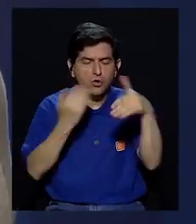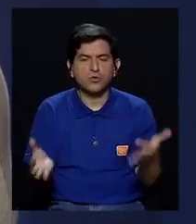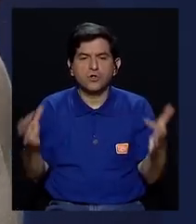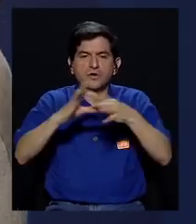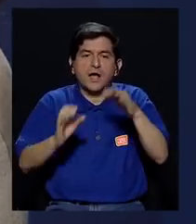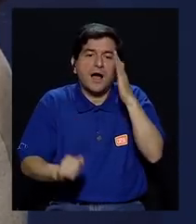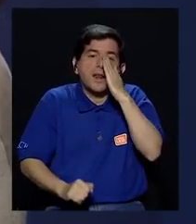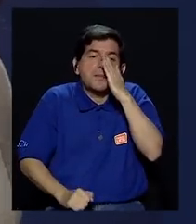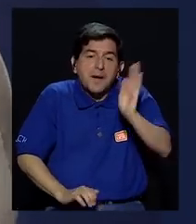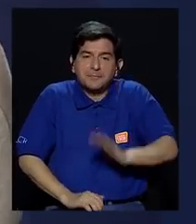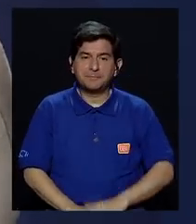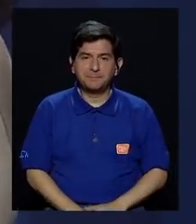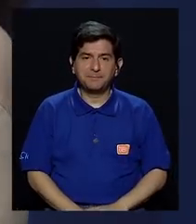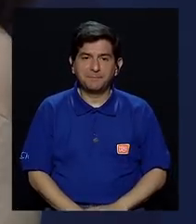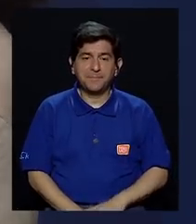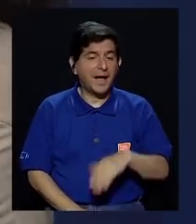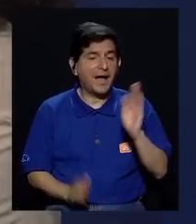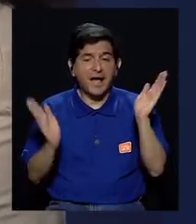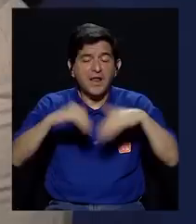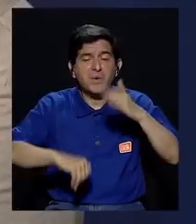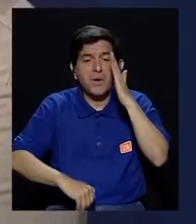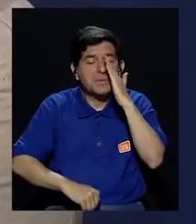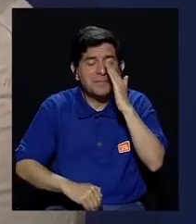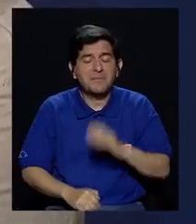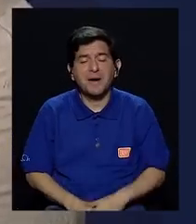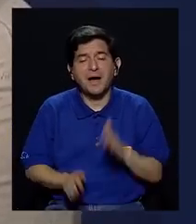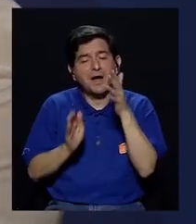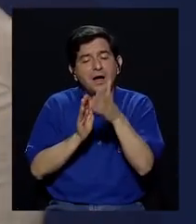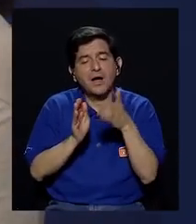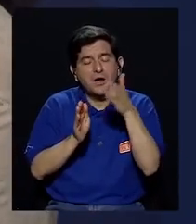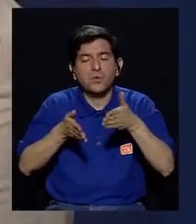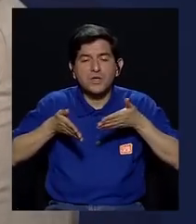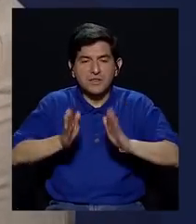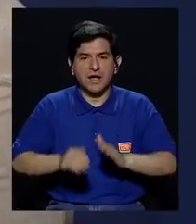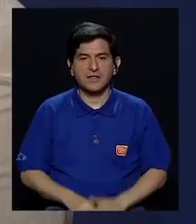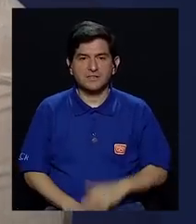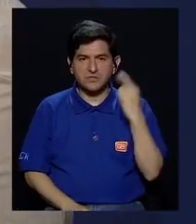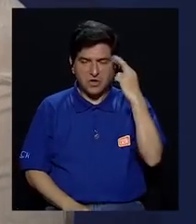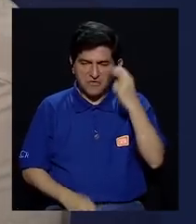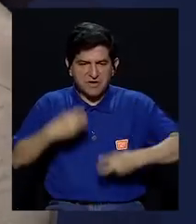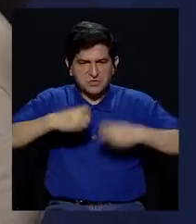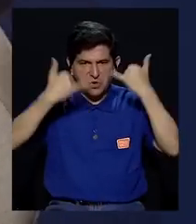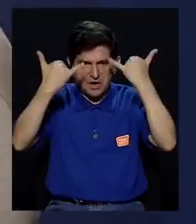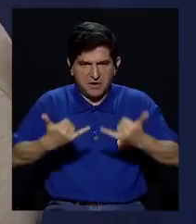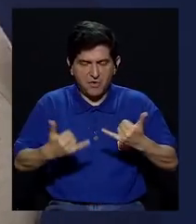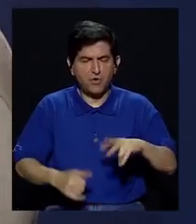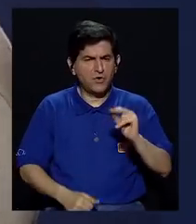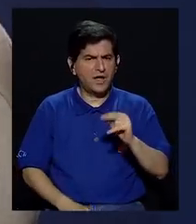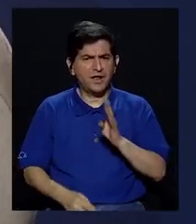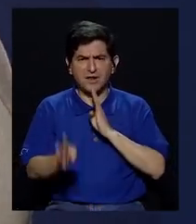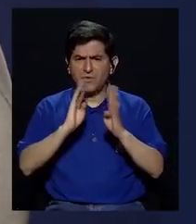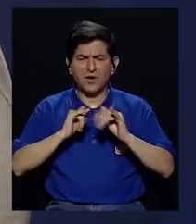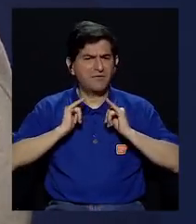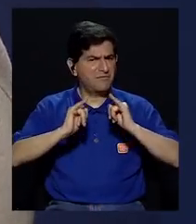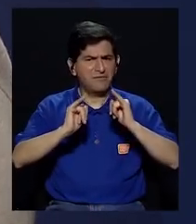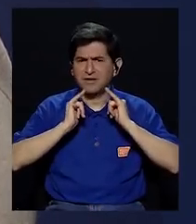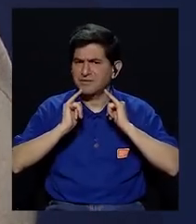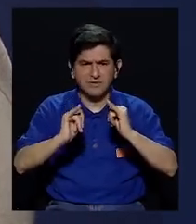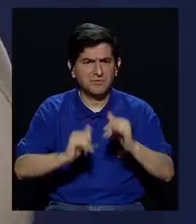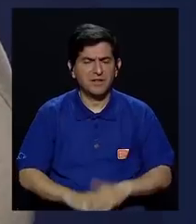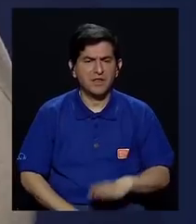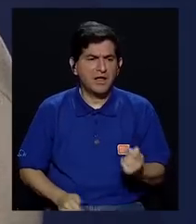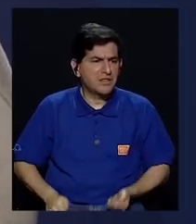todo tiene que ver con la mamá. Todo tiene que ver con que no hay una mamá que está cuidando a los hijos y por eso se les hicieron delincuentes. No hablan de la desigualdad, de